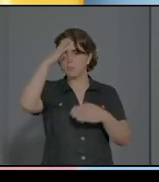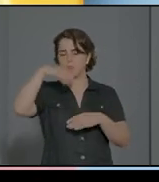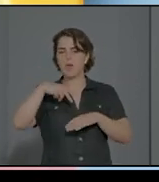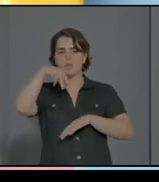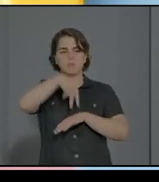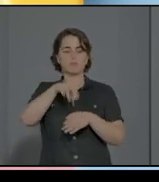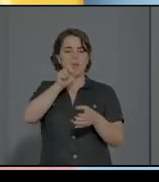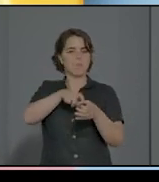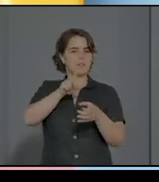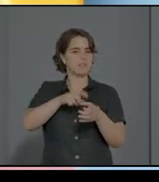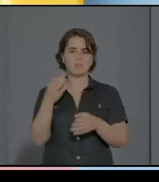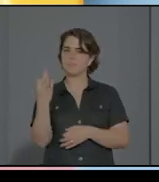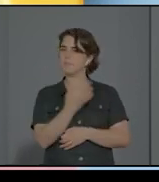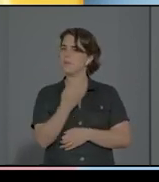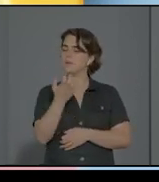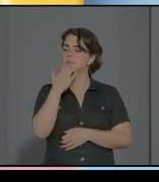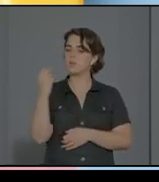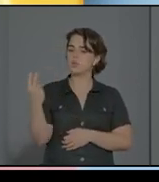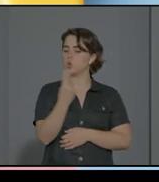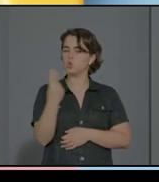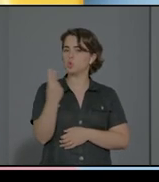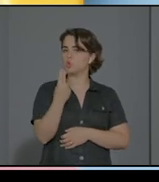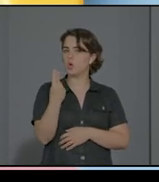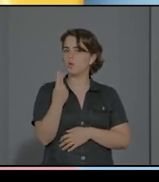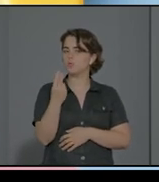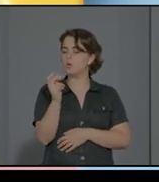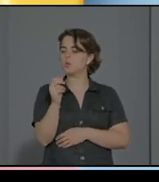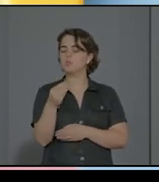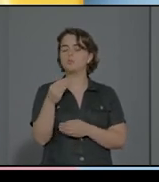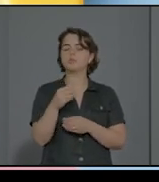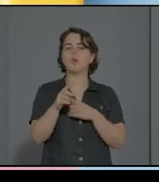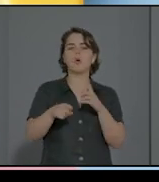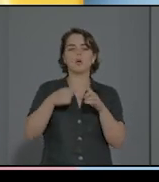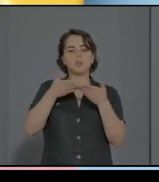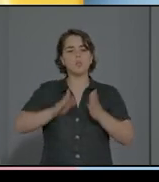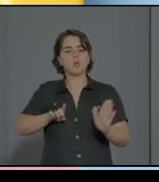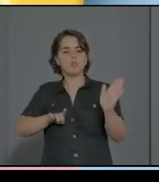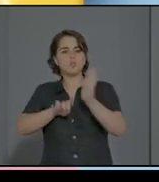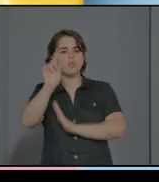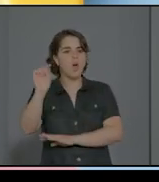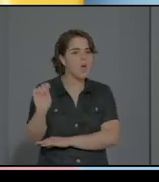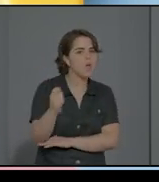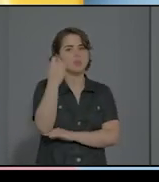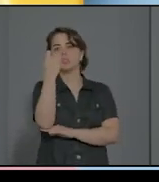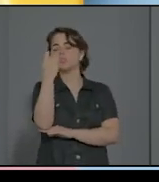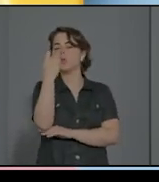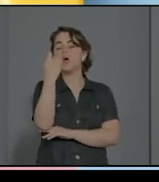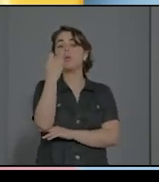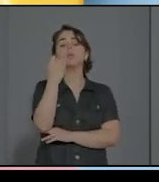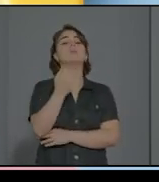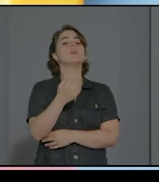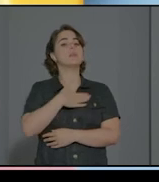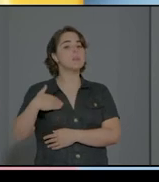quieren tener éxito o progresos con el hijo, el padre evidentemente tiene que estar presente y no puede